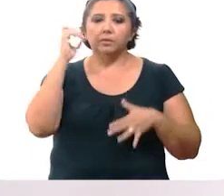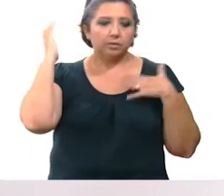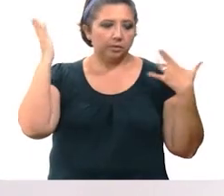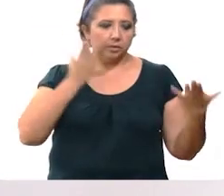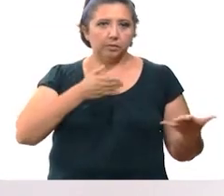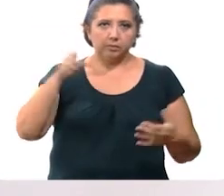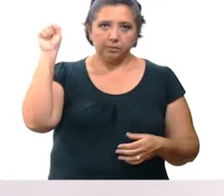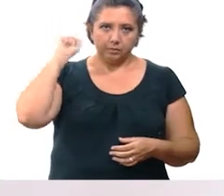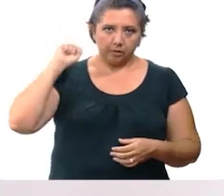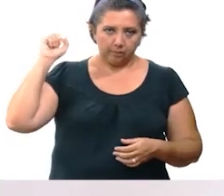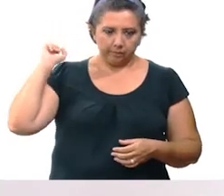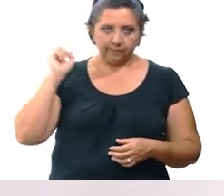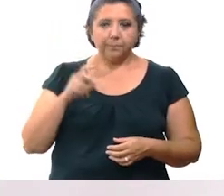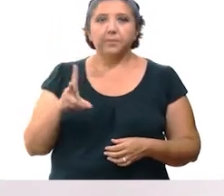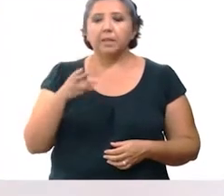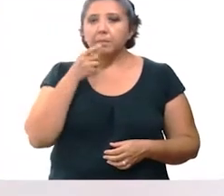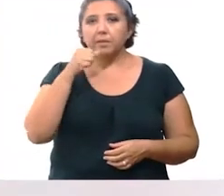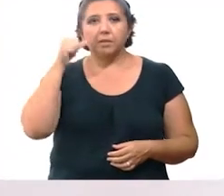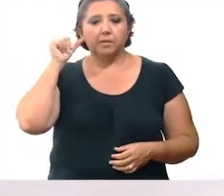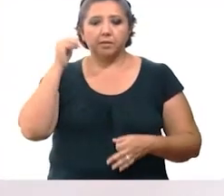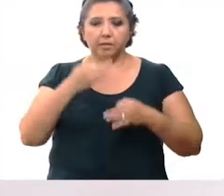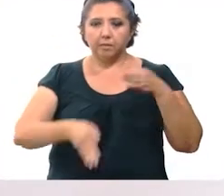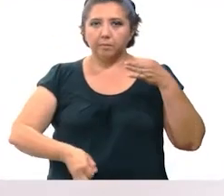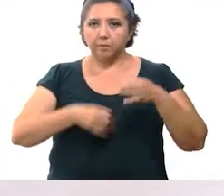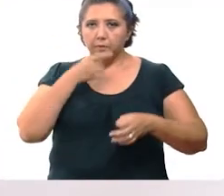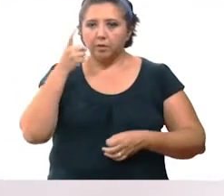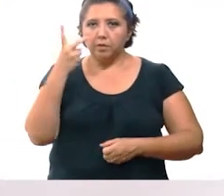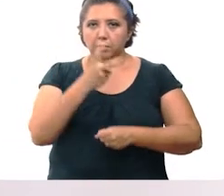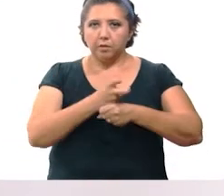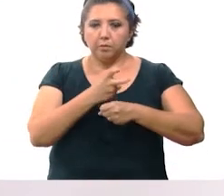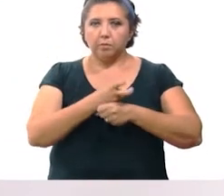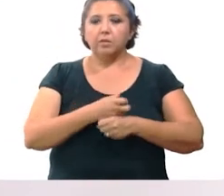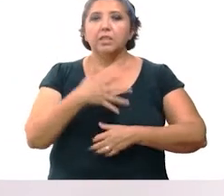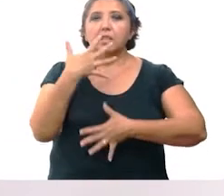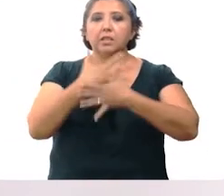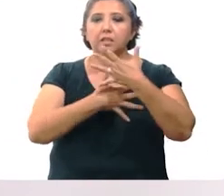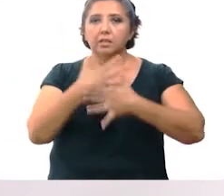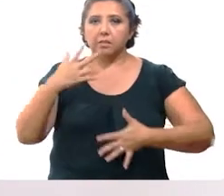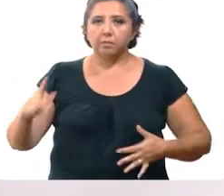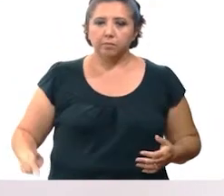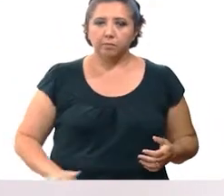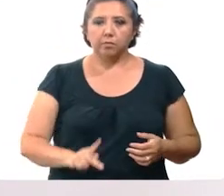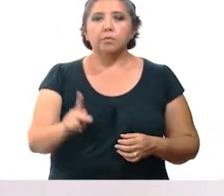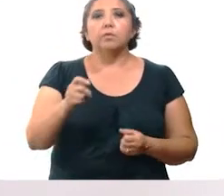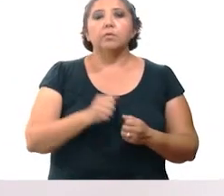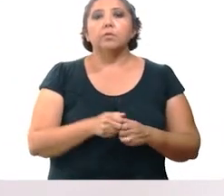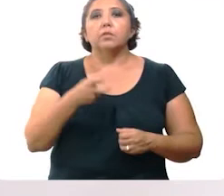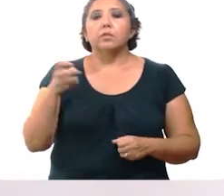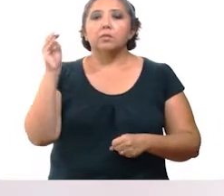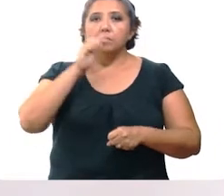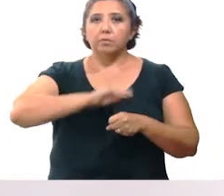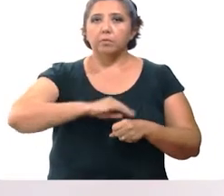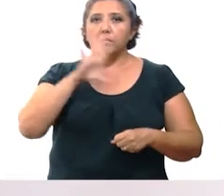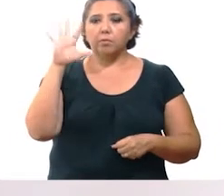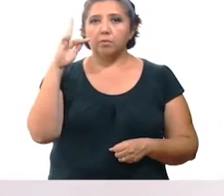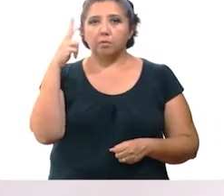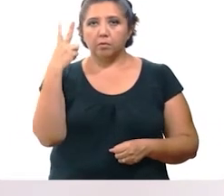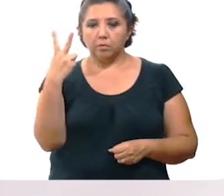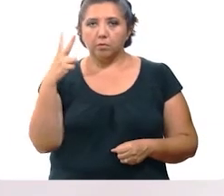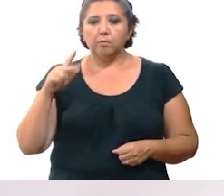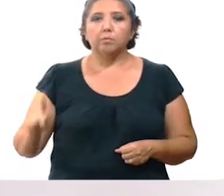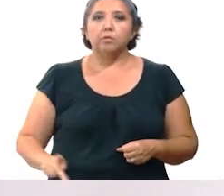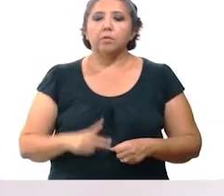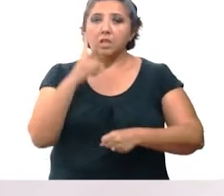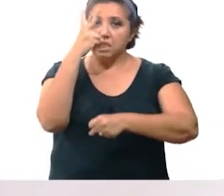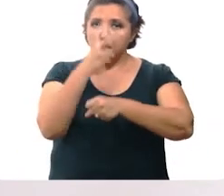llegaron el sábado. También ayer concluyó la aplicación de segunda dosis en 15 municipios. Con esto suman 42 municipios que